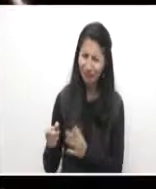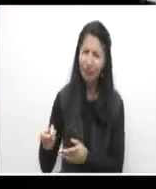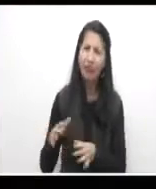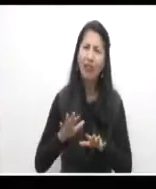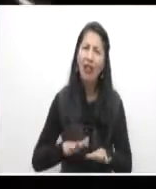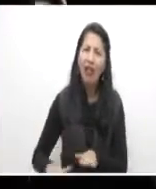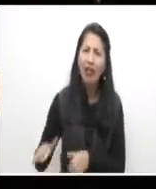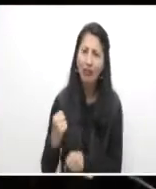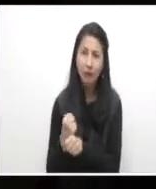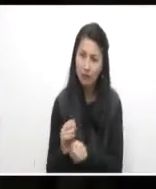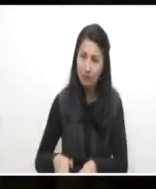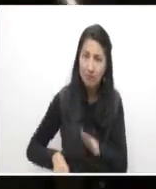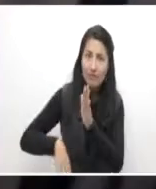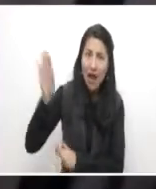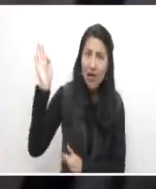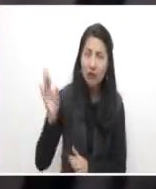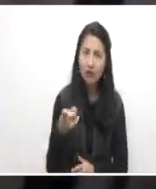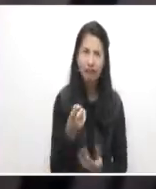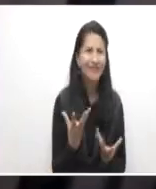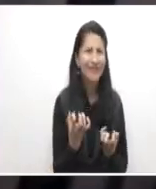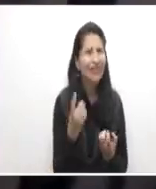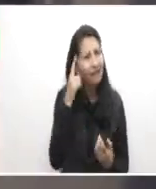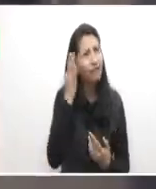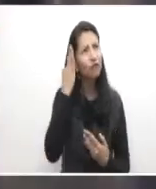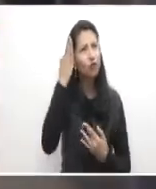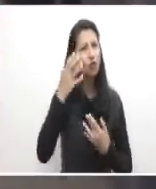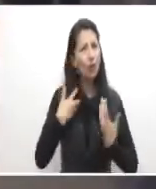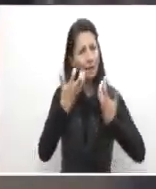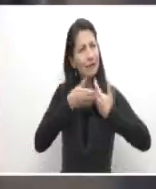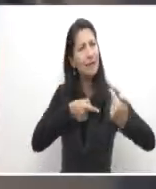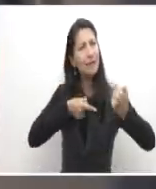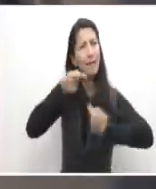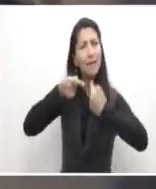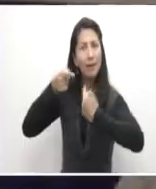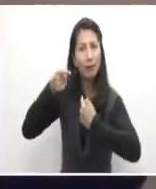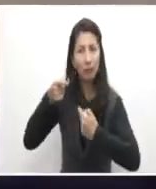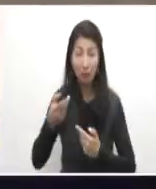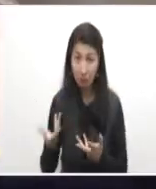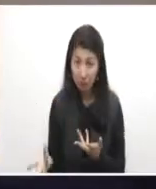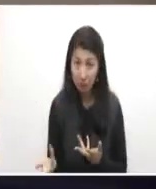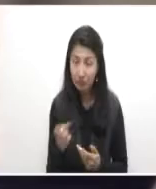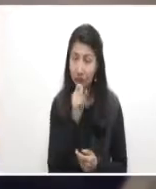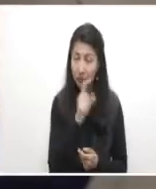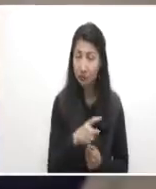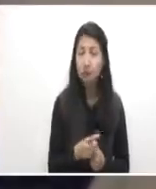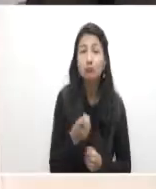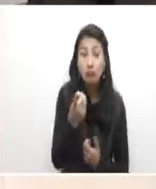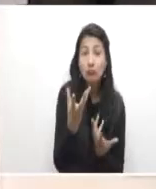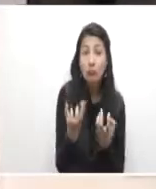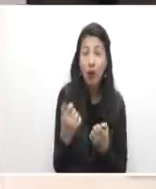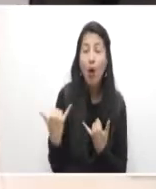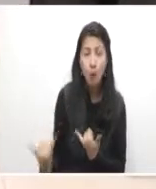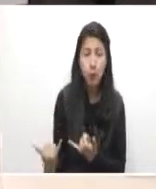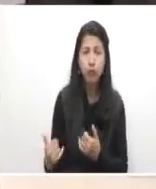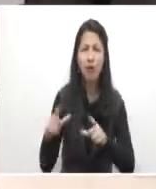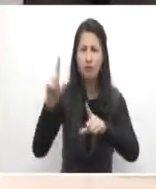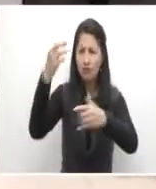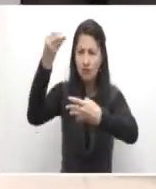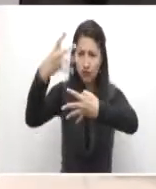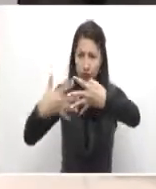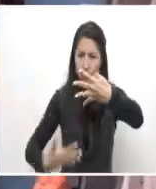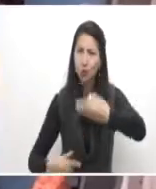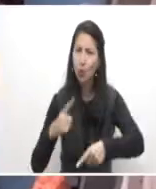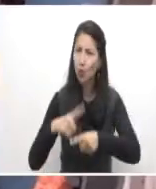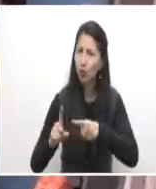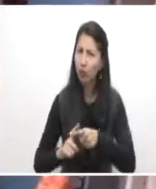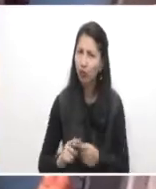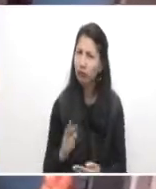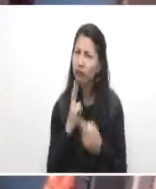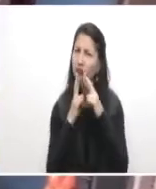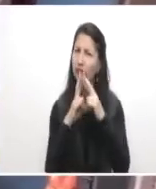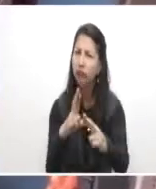.com.